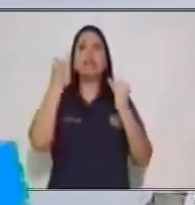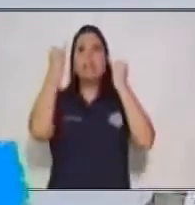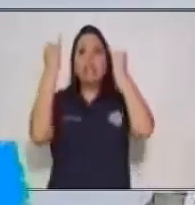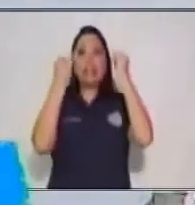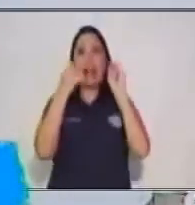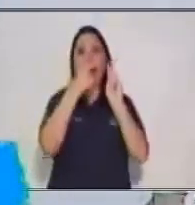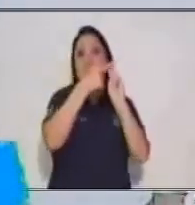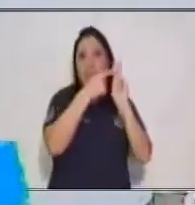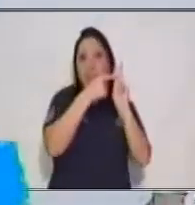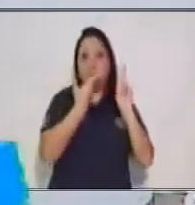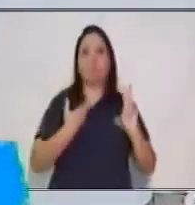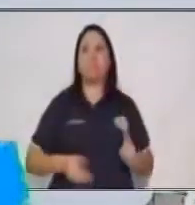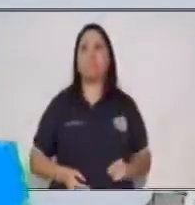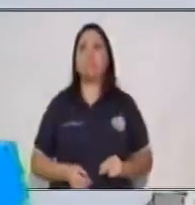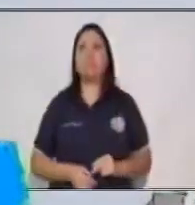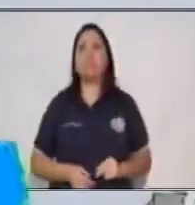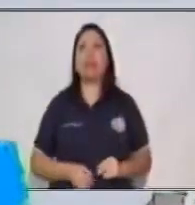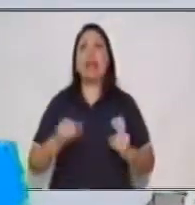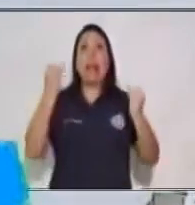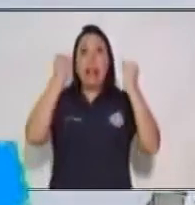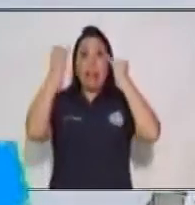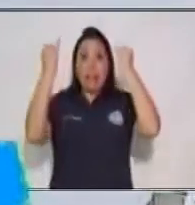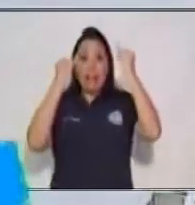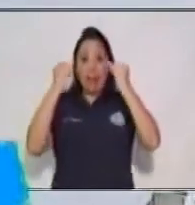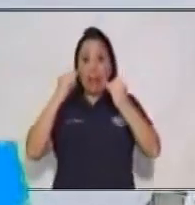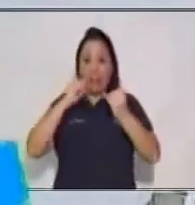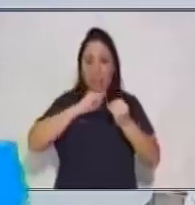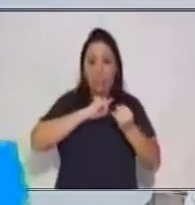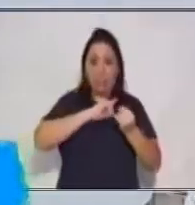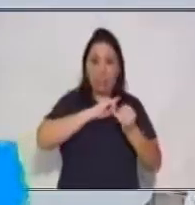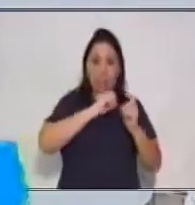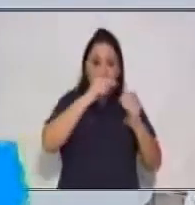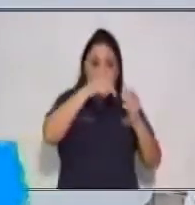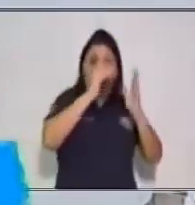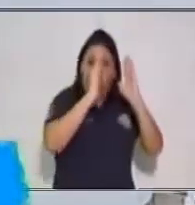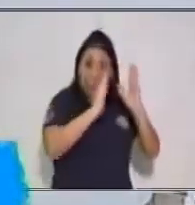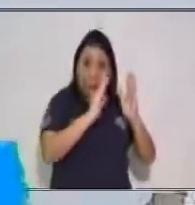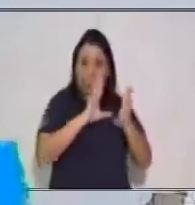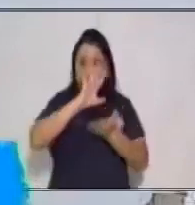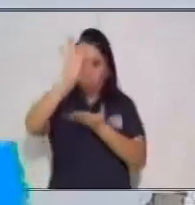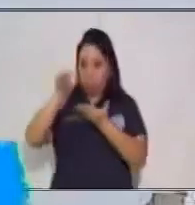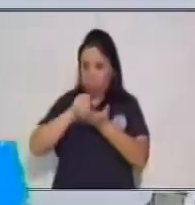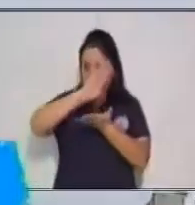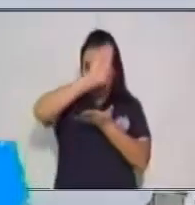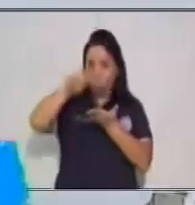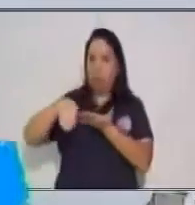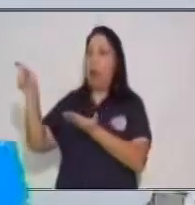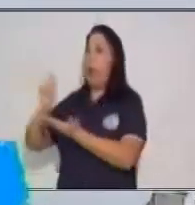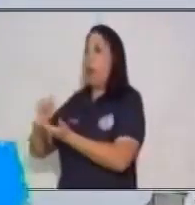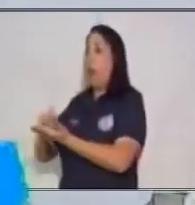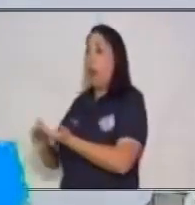¿Qué ideas van a predominar en nuestros párrafos? Y entonces, ahora adecuémolo.